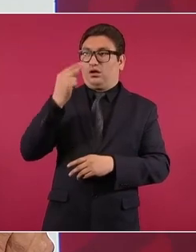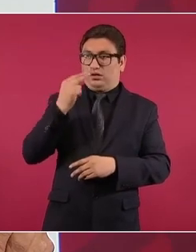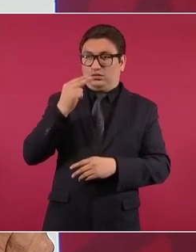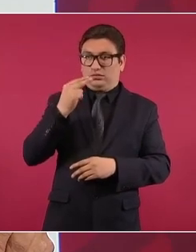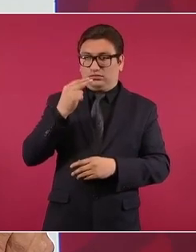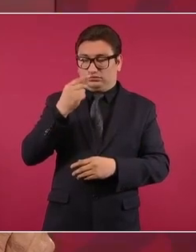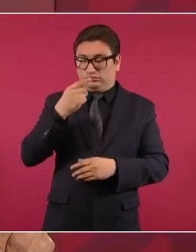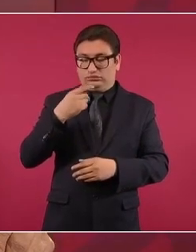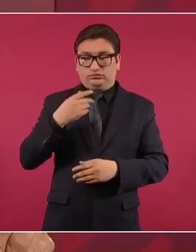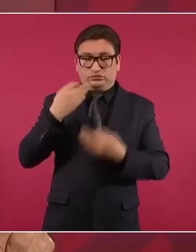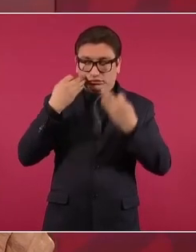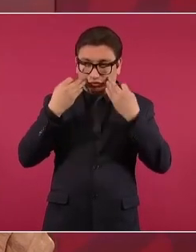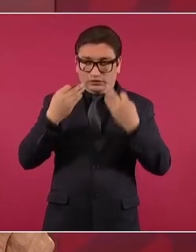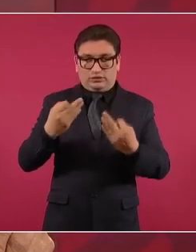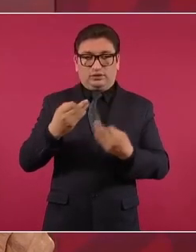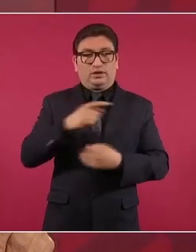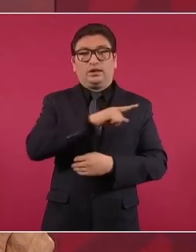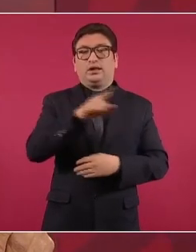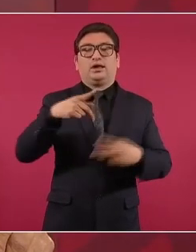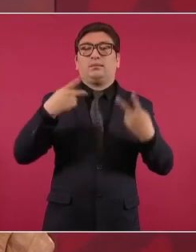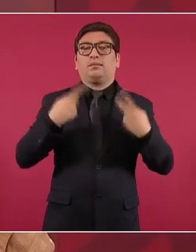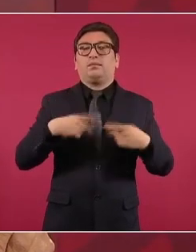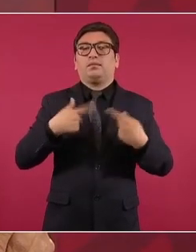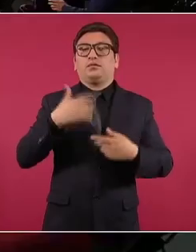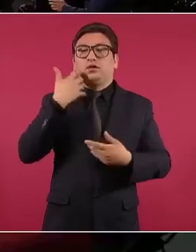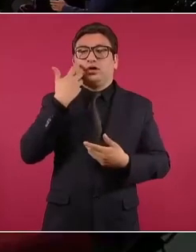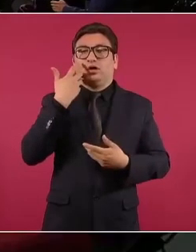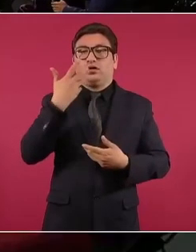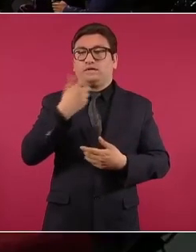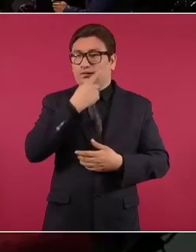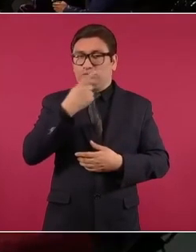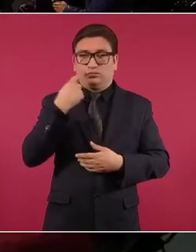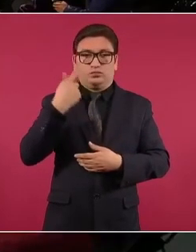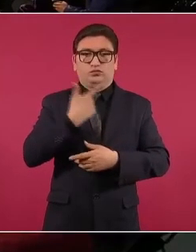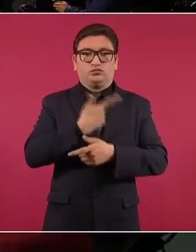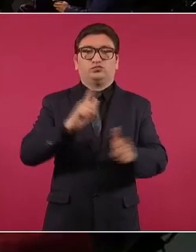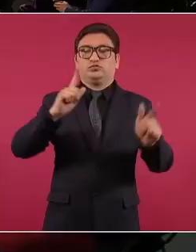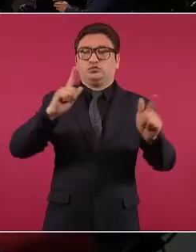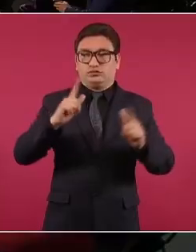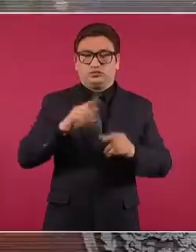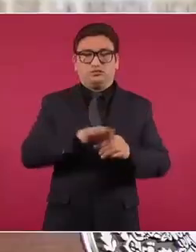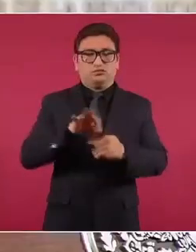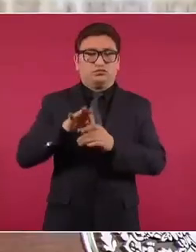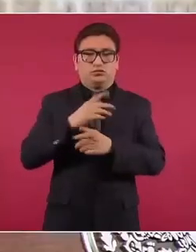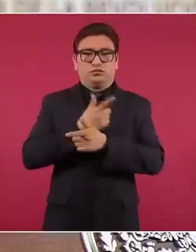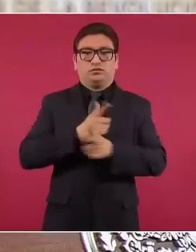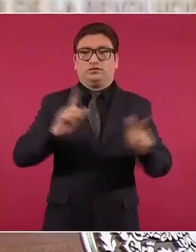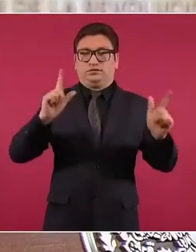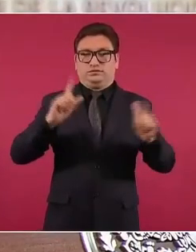La gente quiere democracia, no quiere